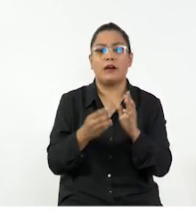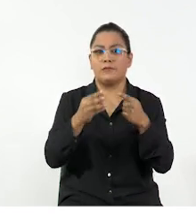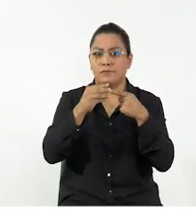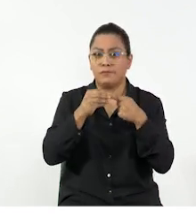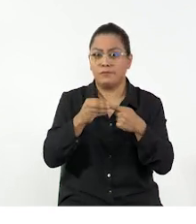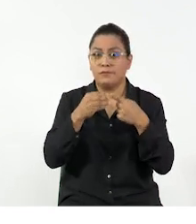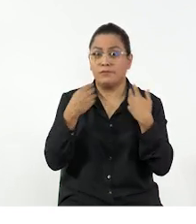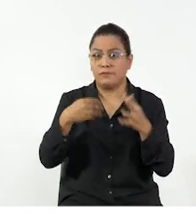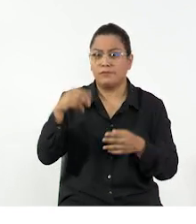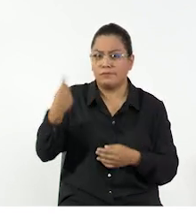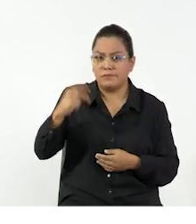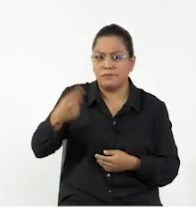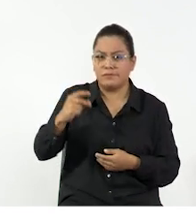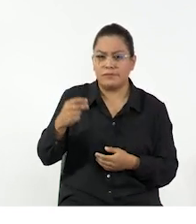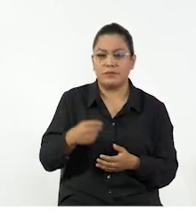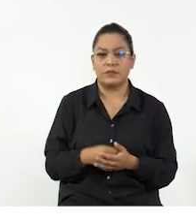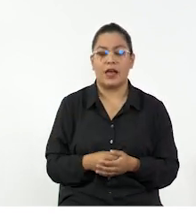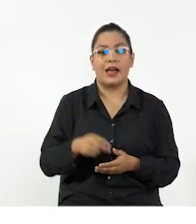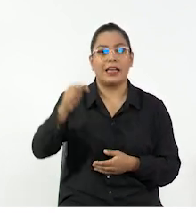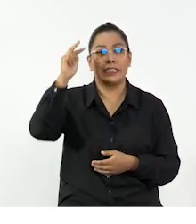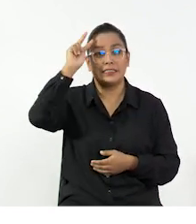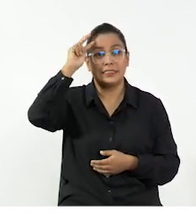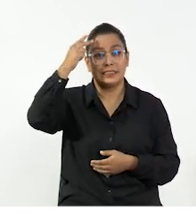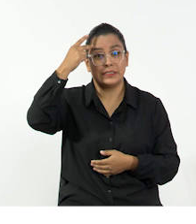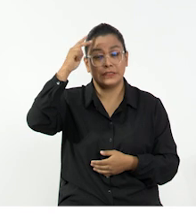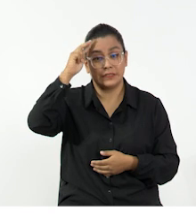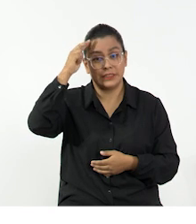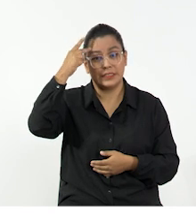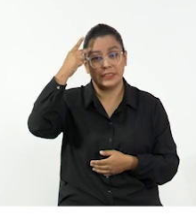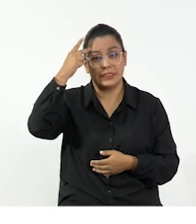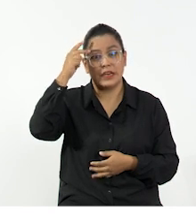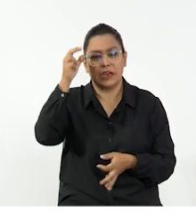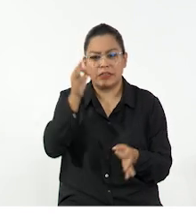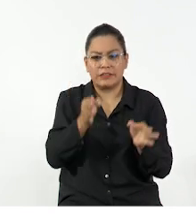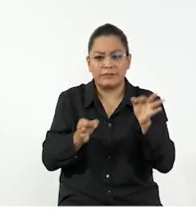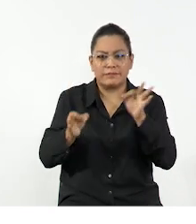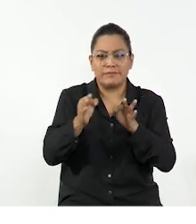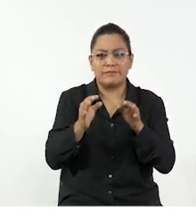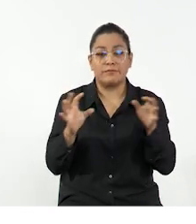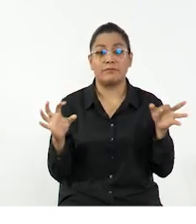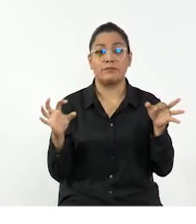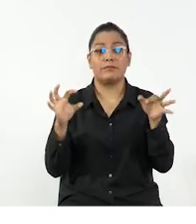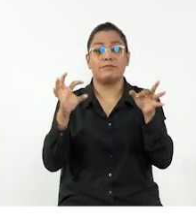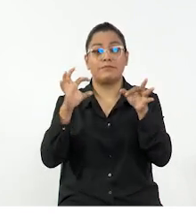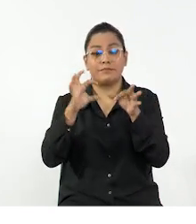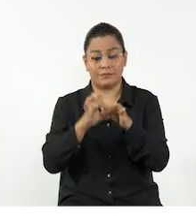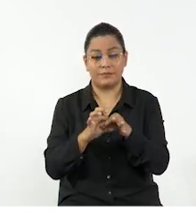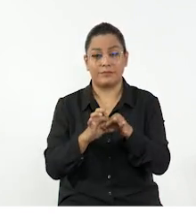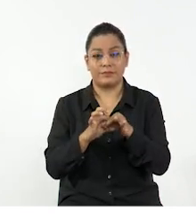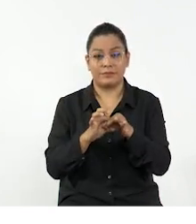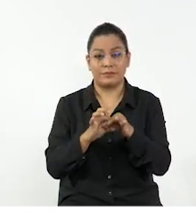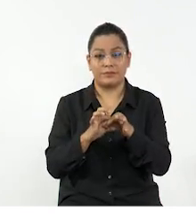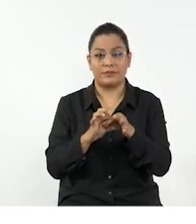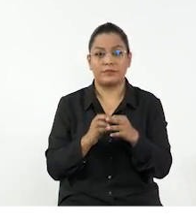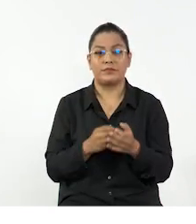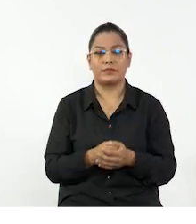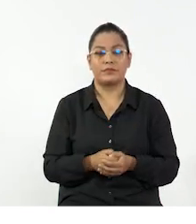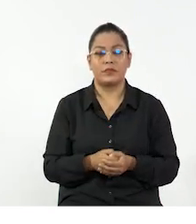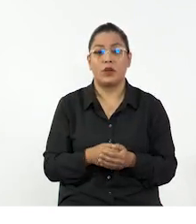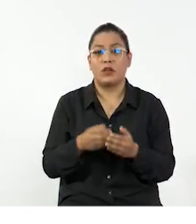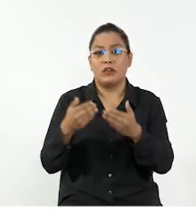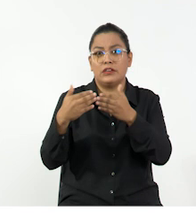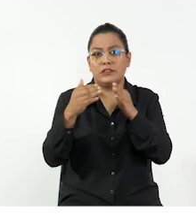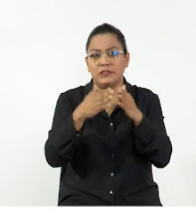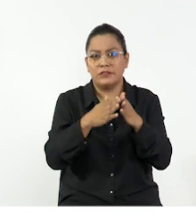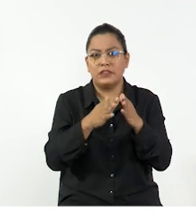especificada para la velocidad. Es decir, las magnitudes físicas están asociadas directamente